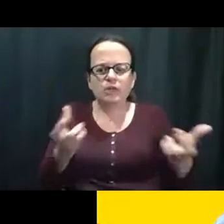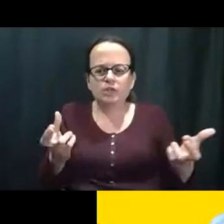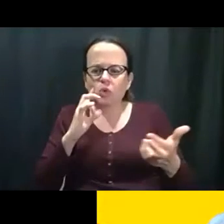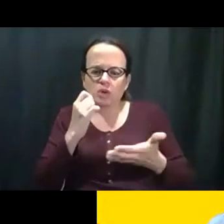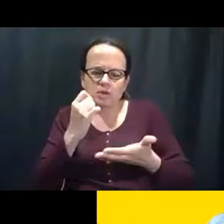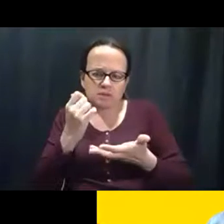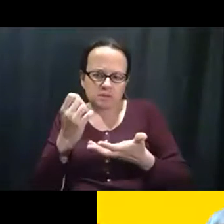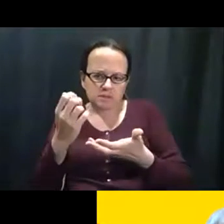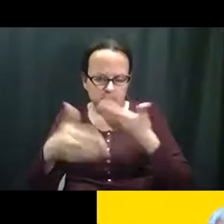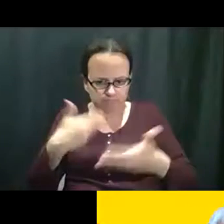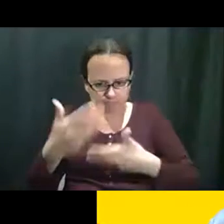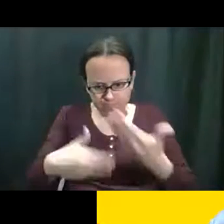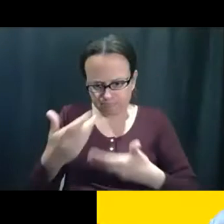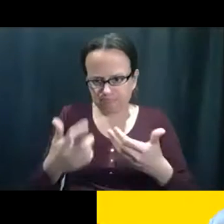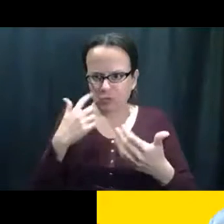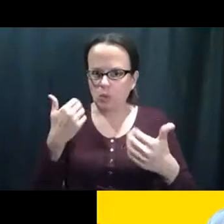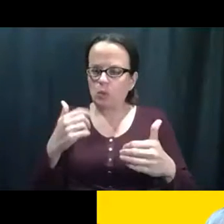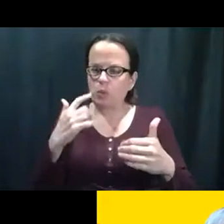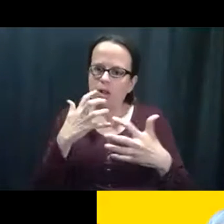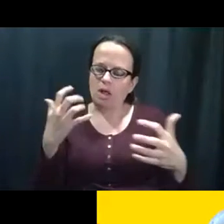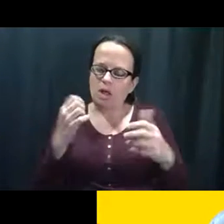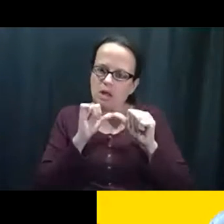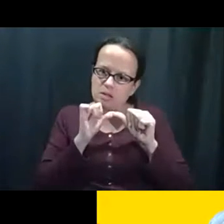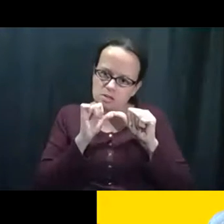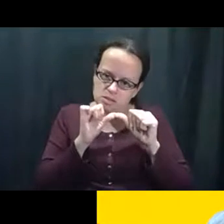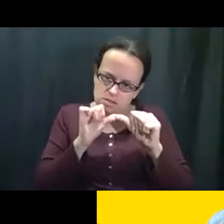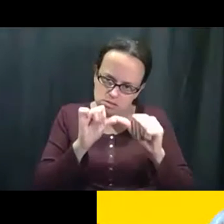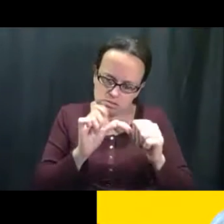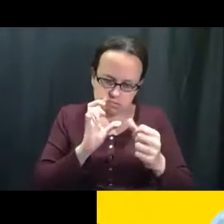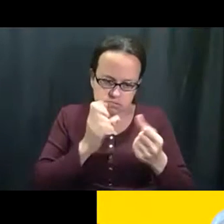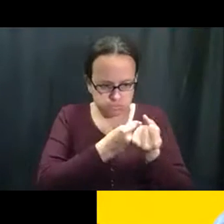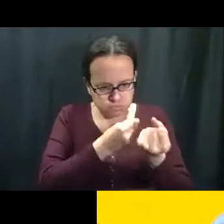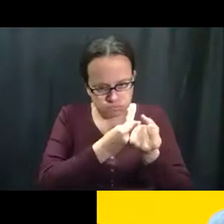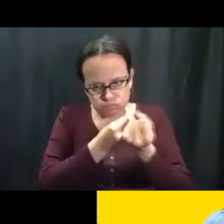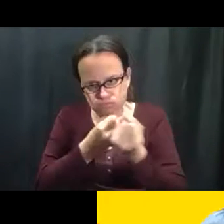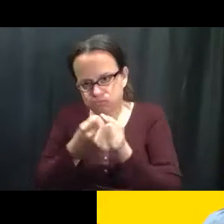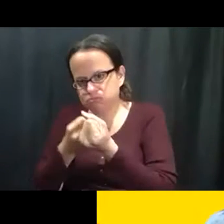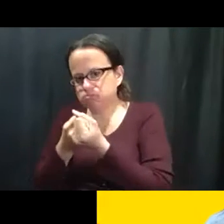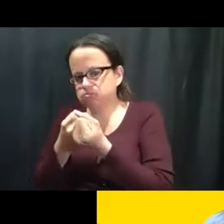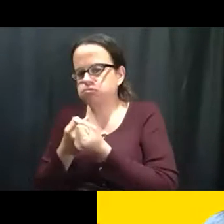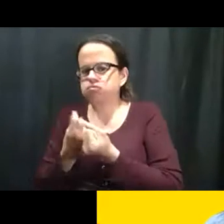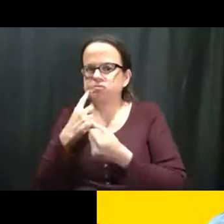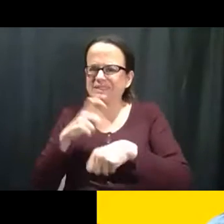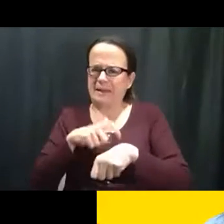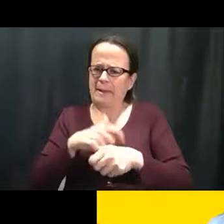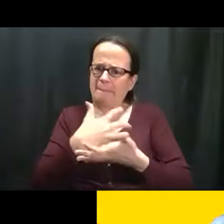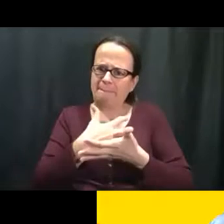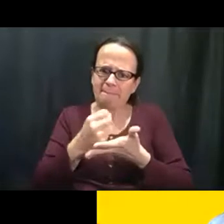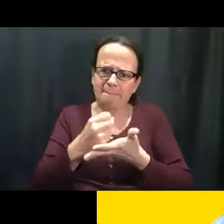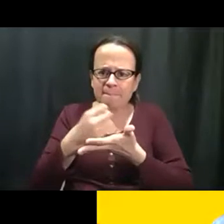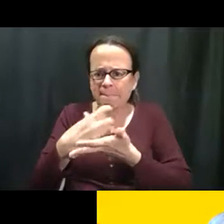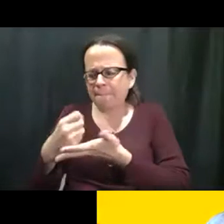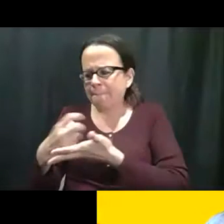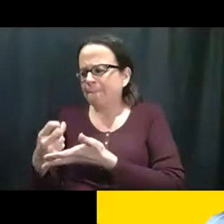de, de buscar ayuda y tomó mucha persistencia, mucha, eh, defensa y